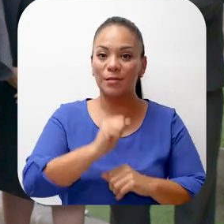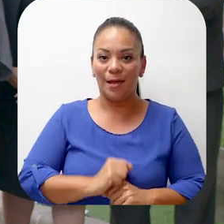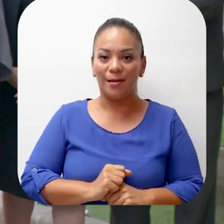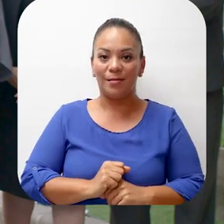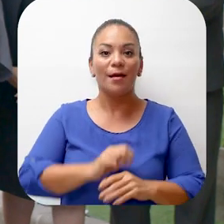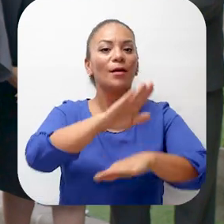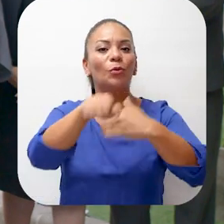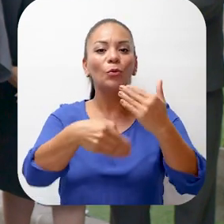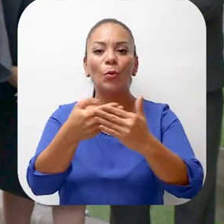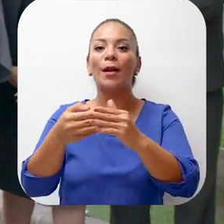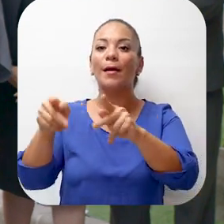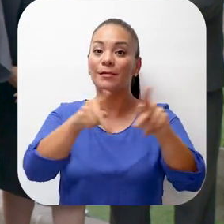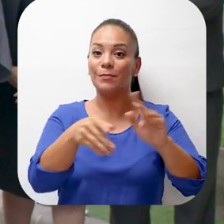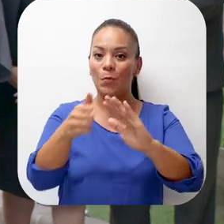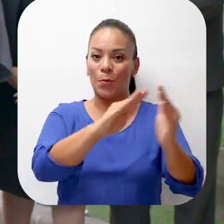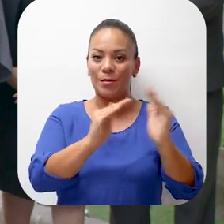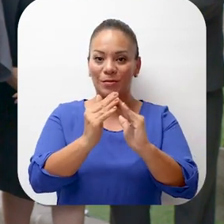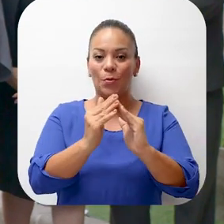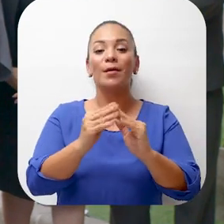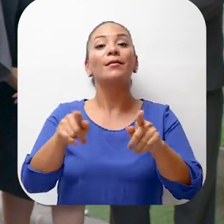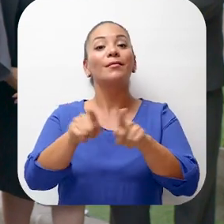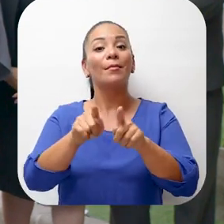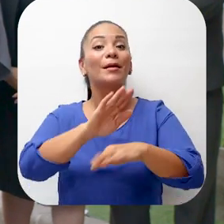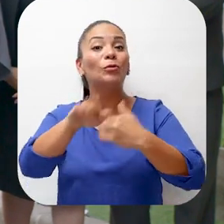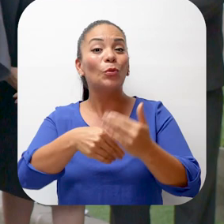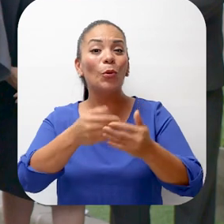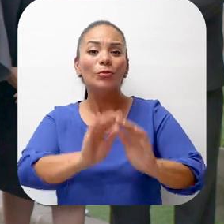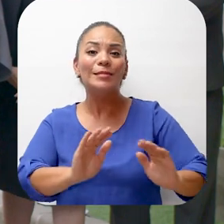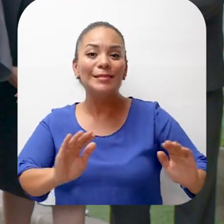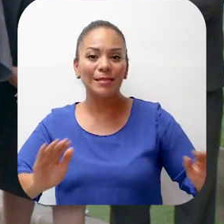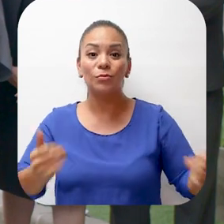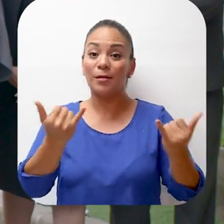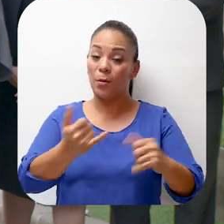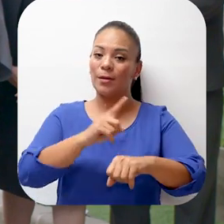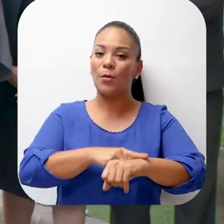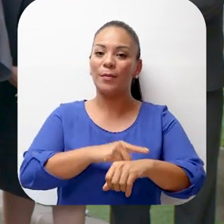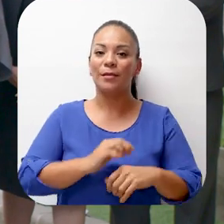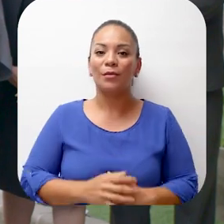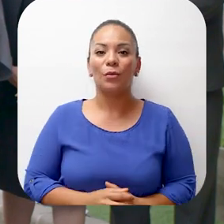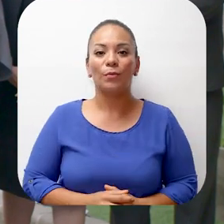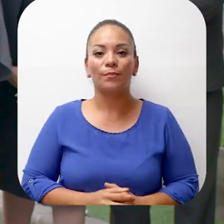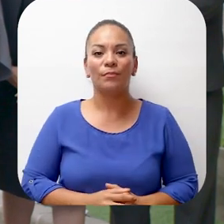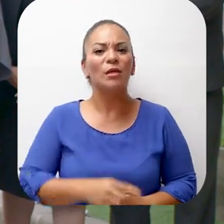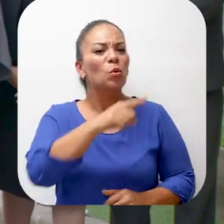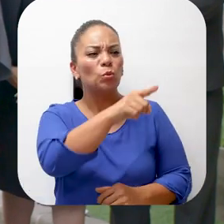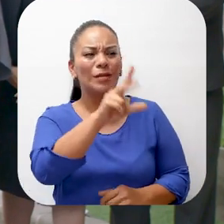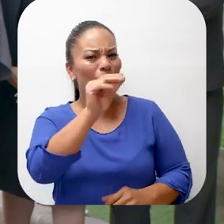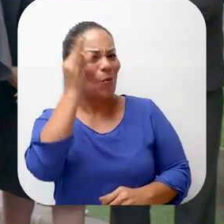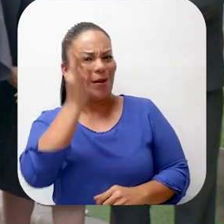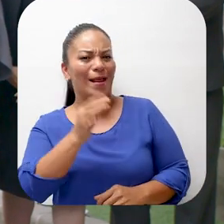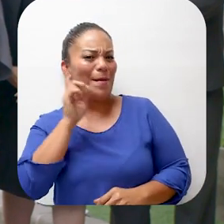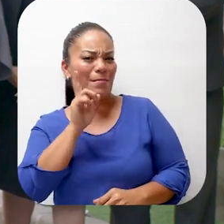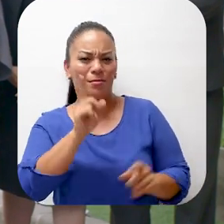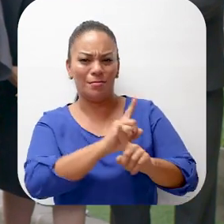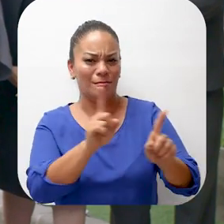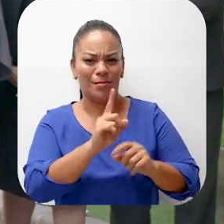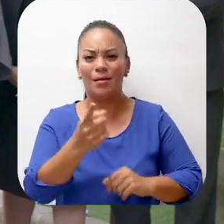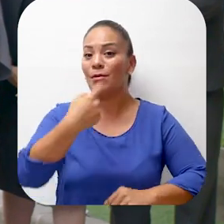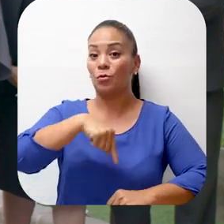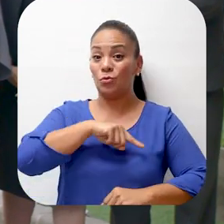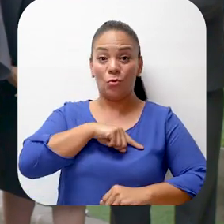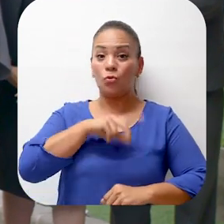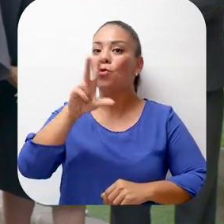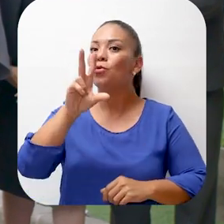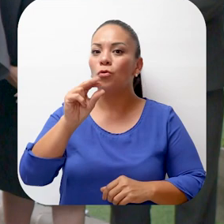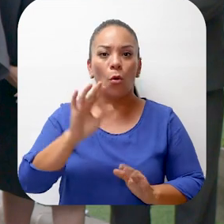a usted, a la población y sobre todo a nuestra población infantil en este momento. No coma cuento, no estamos